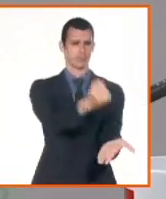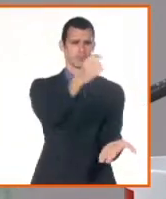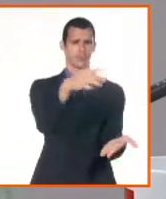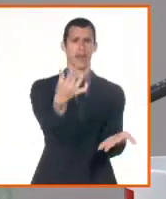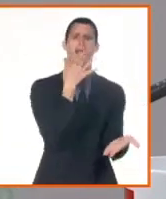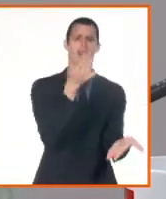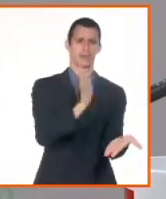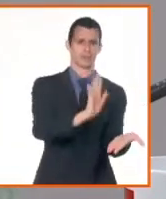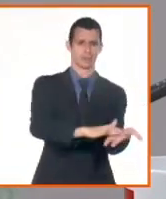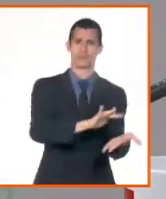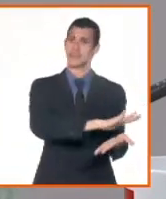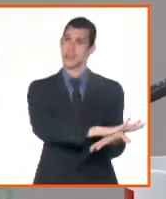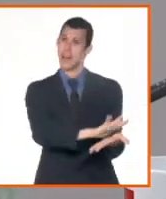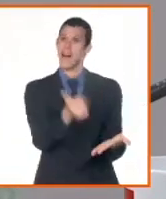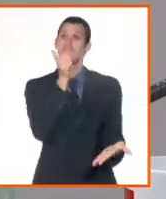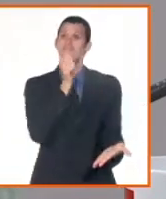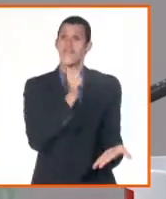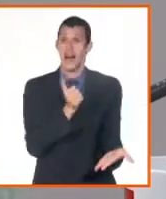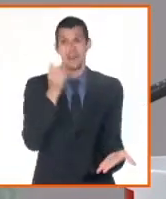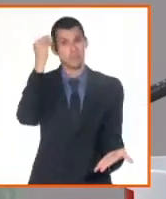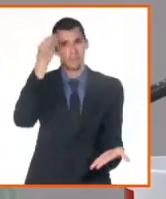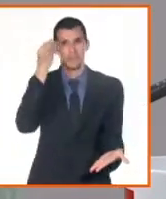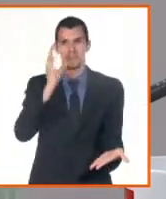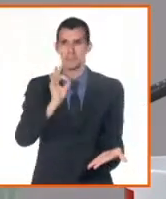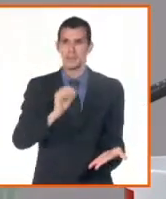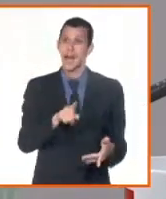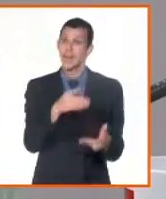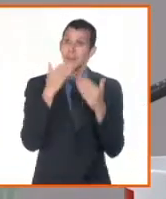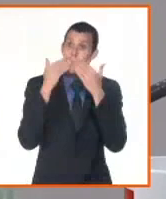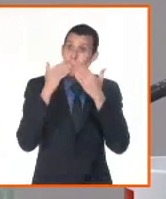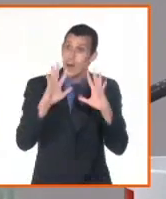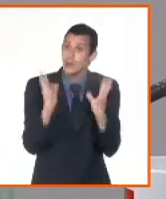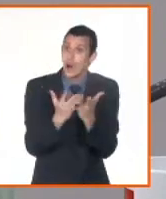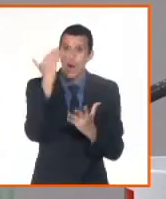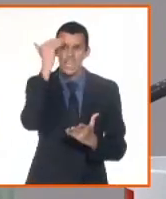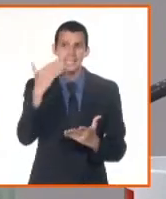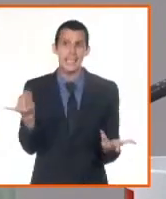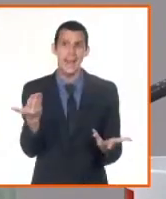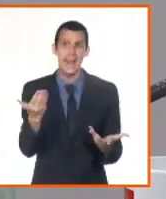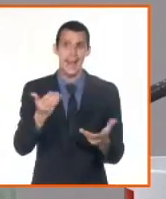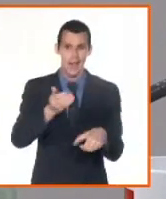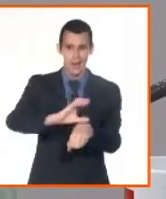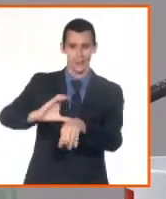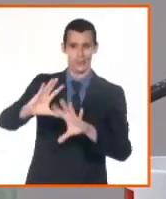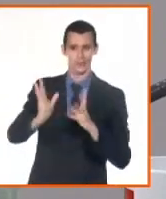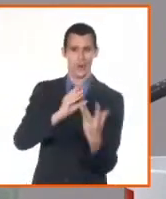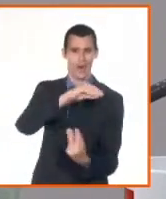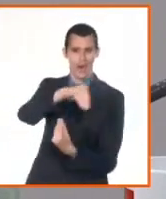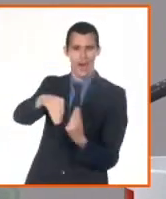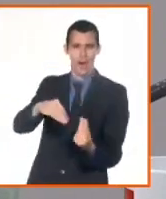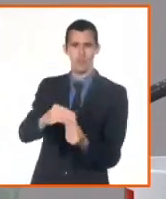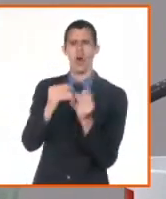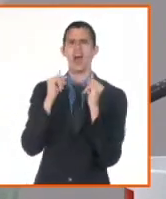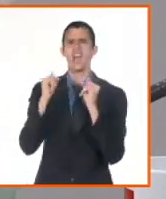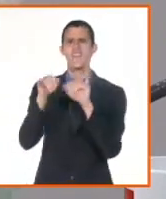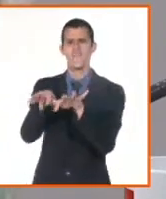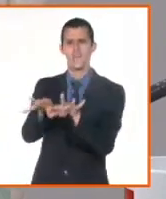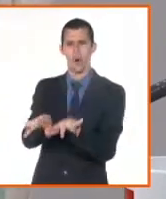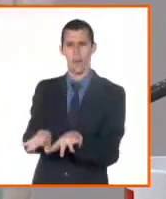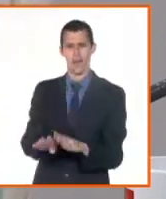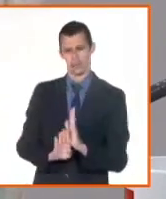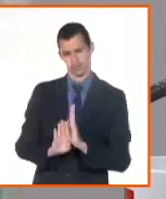lo podemos seguir ampliando, porque estamos hablando de una nueva cultura, de